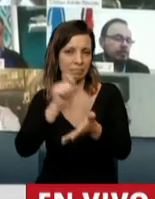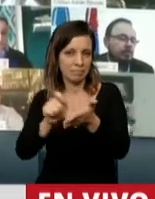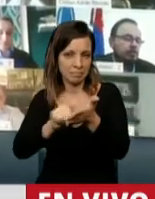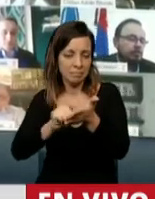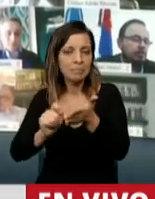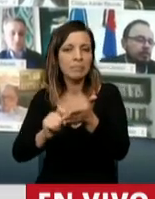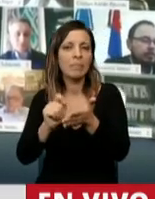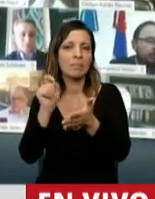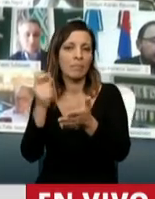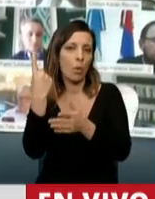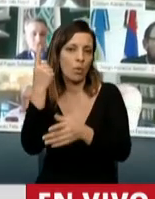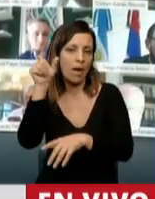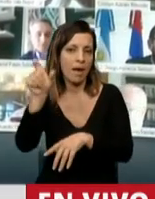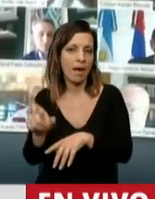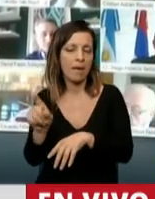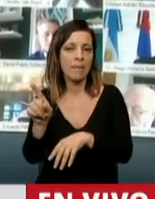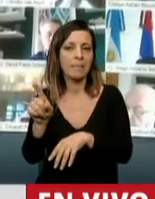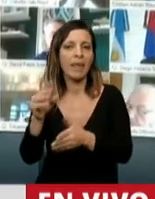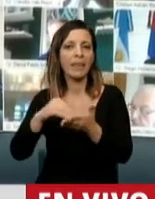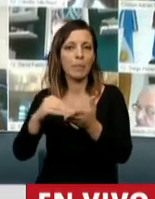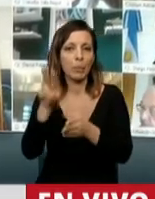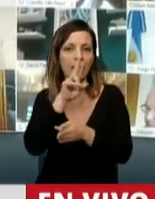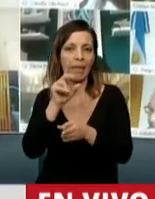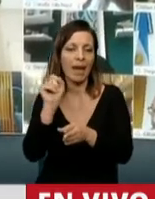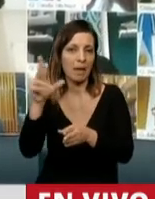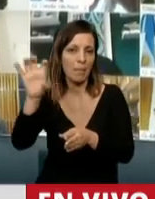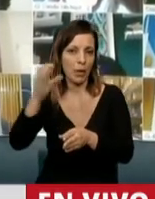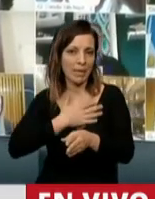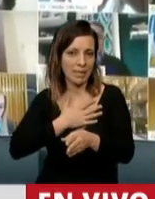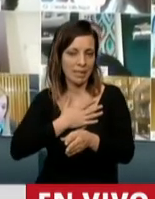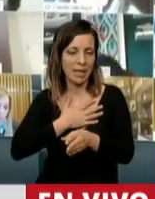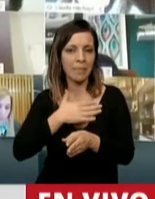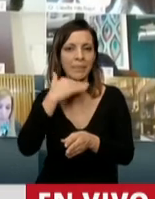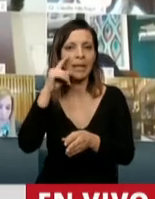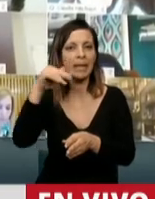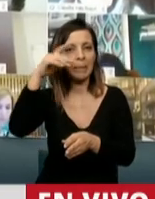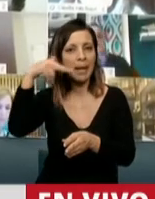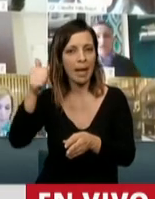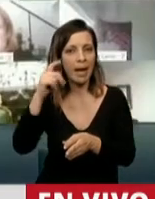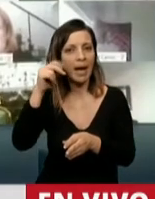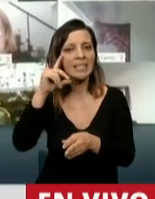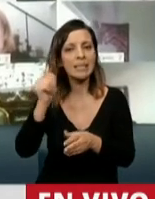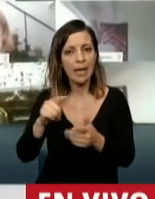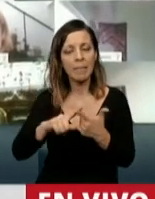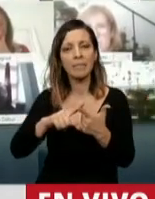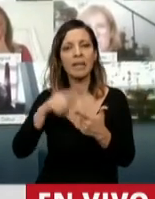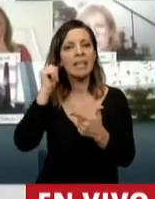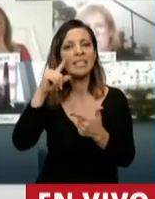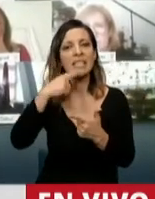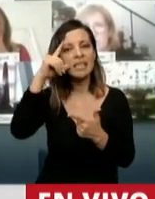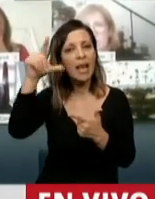de una diputada de mi provincia también, Jimena García, de Gisela Escaglia,